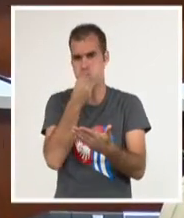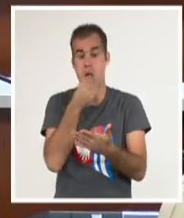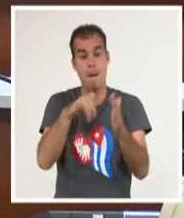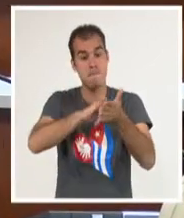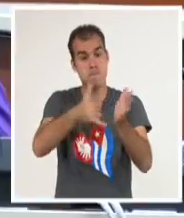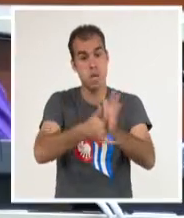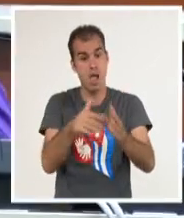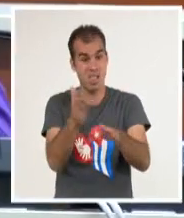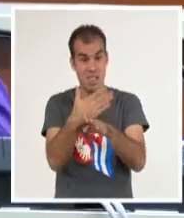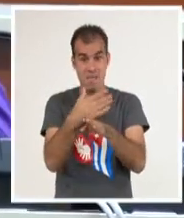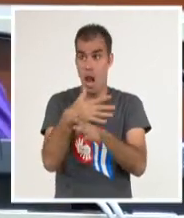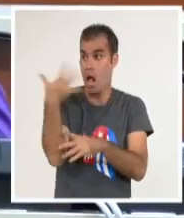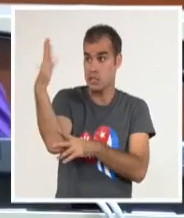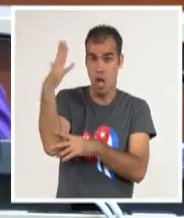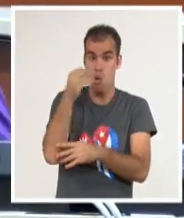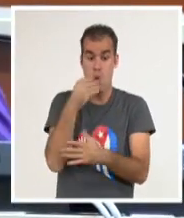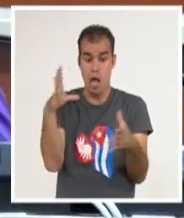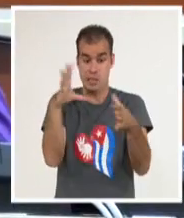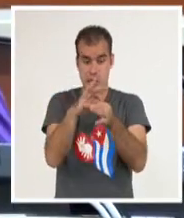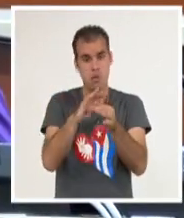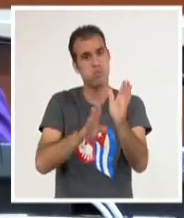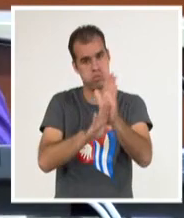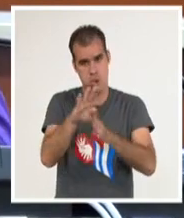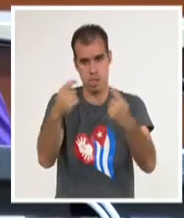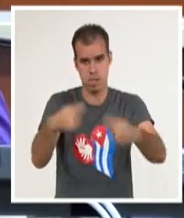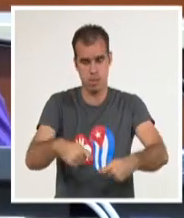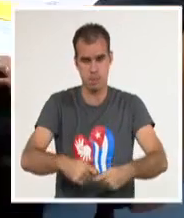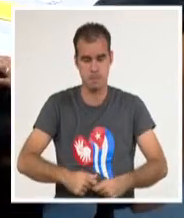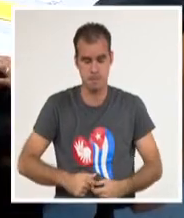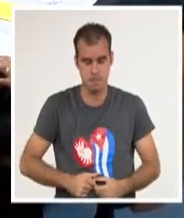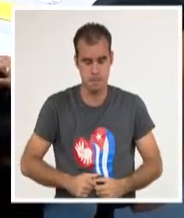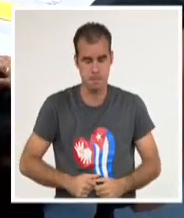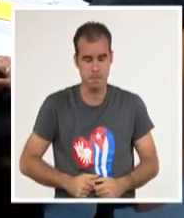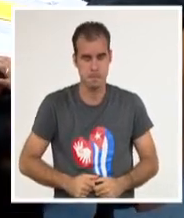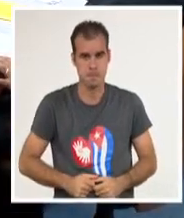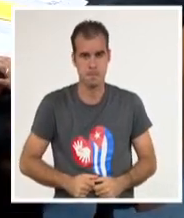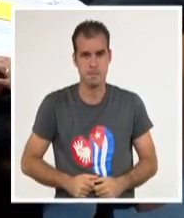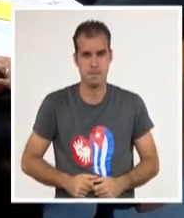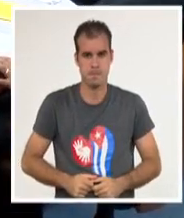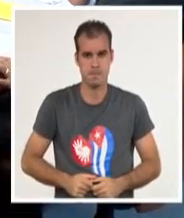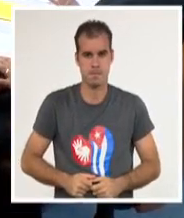con capital foráneo en el país. Wilmer Rodríguez Fernández, Sistema Informativo de la Televisión.